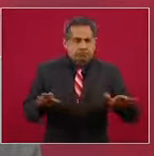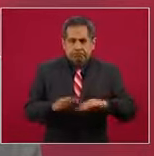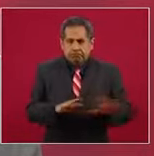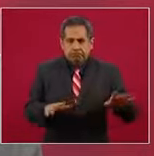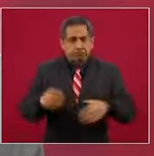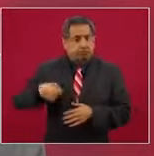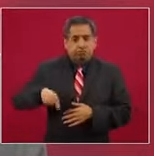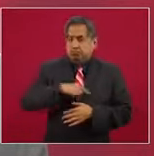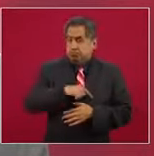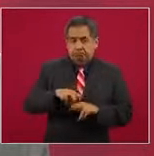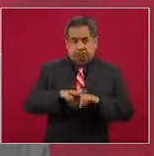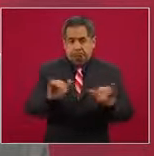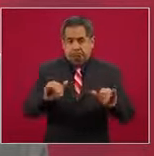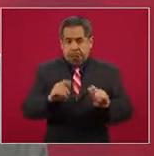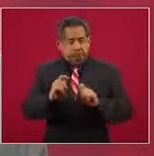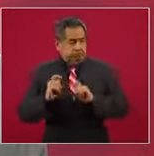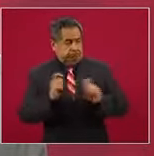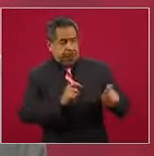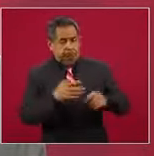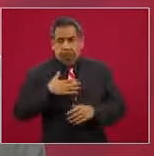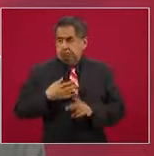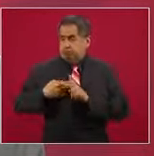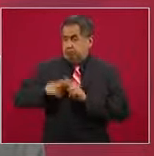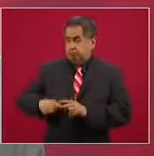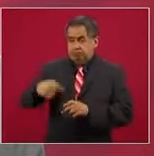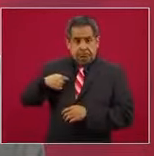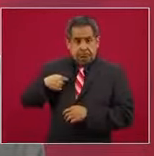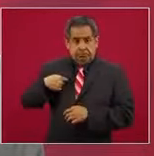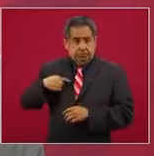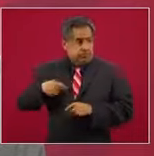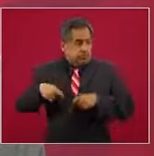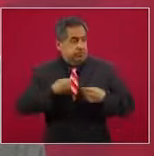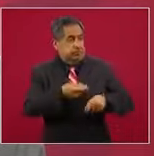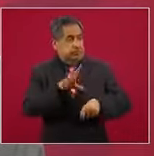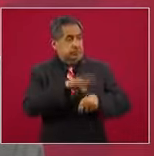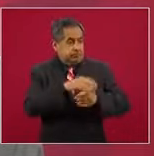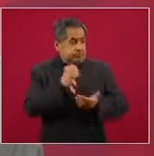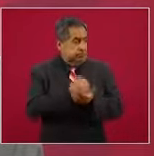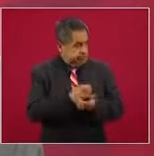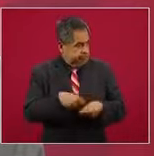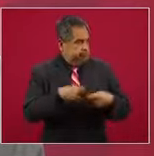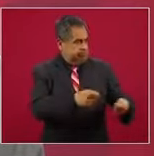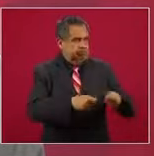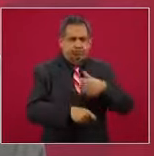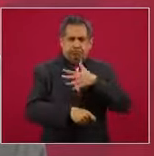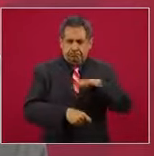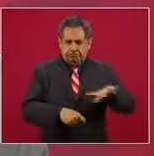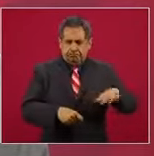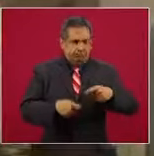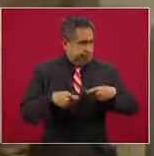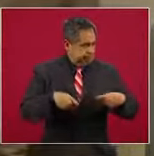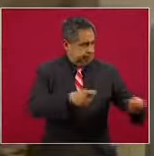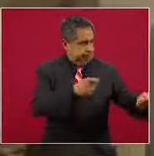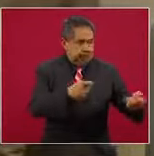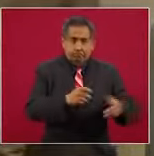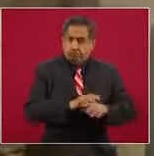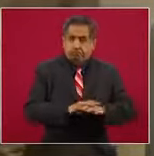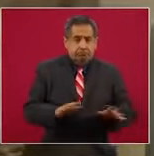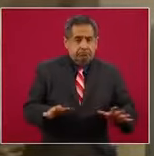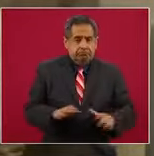playas desde que estamos aquí. Y no se van a entregar playas que